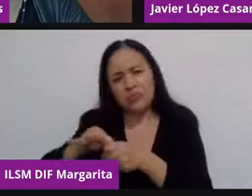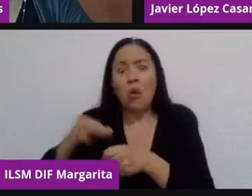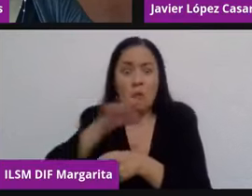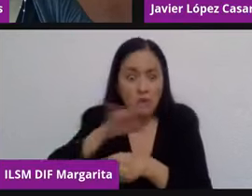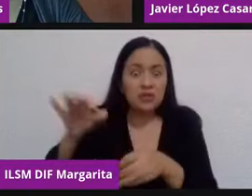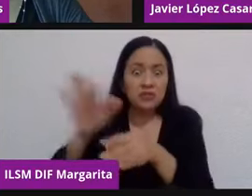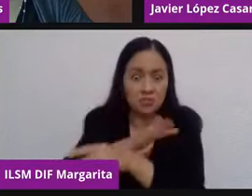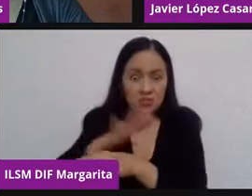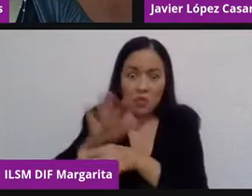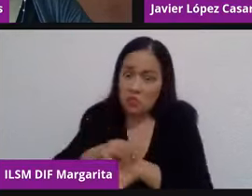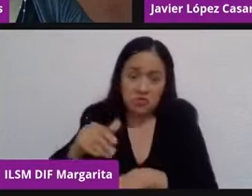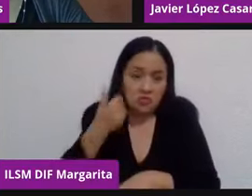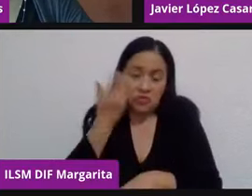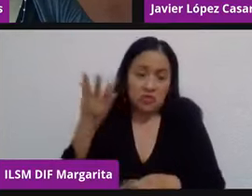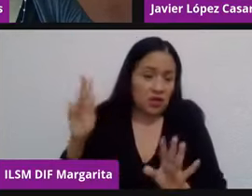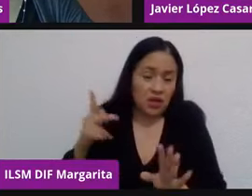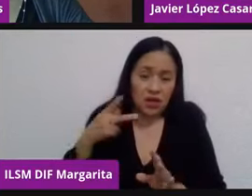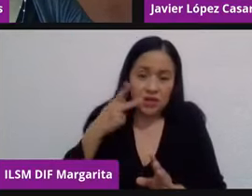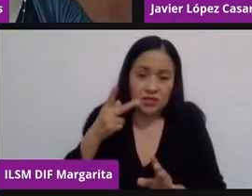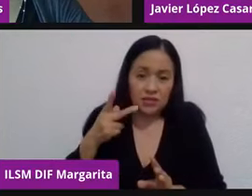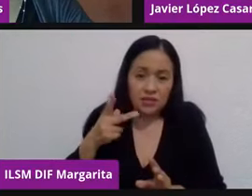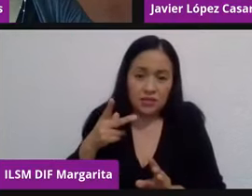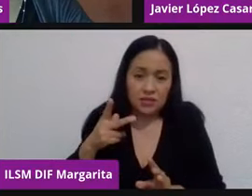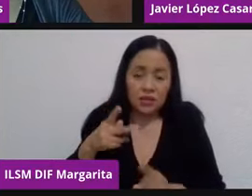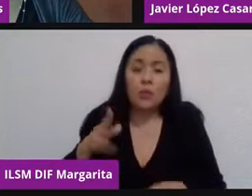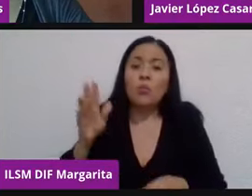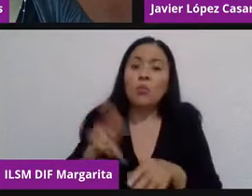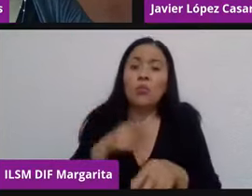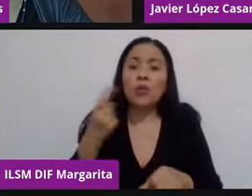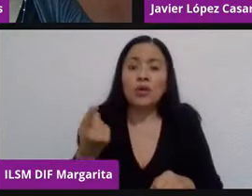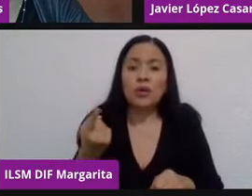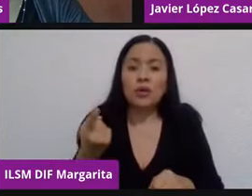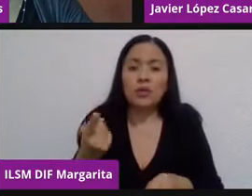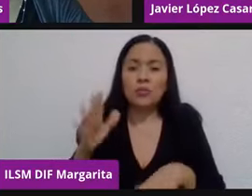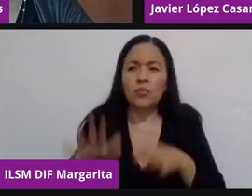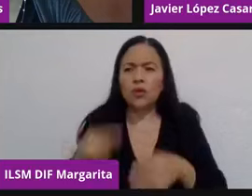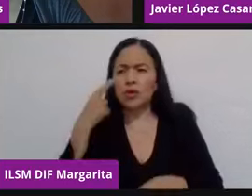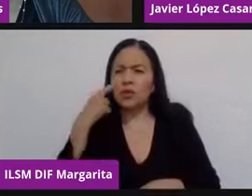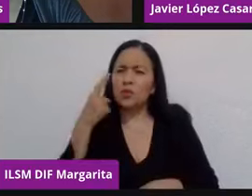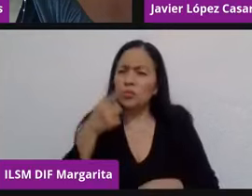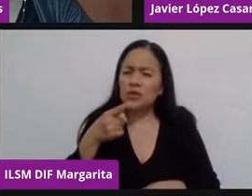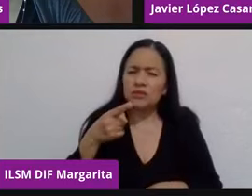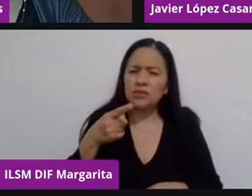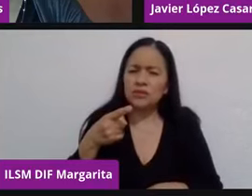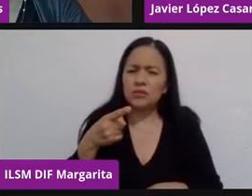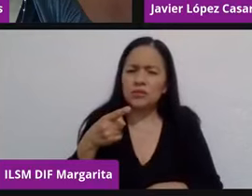proceso. ¿Y esto a qué lo atribuyen? A que te dicen, pues bueno, en la medida en la que tú vas conociendo a los diferentes